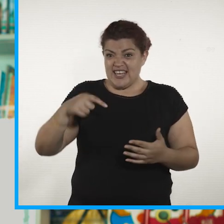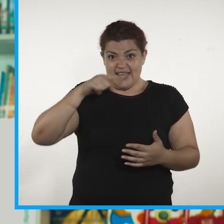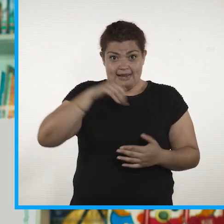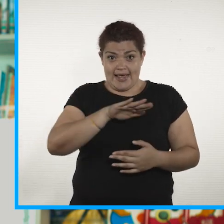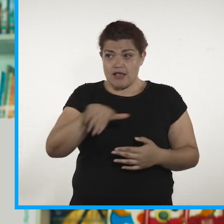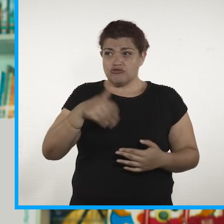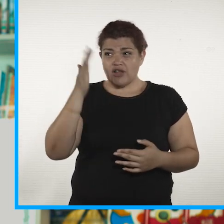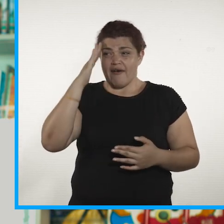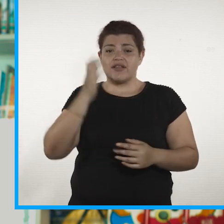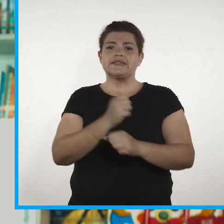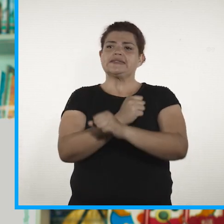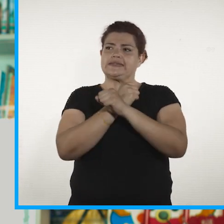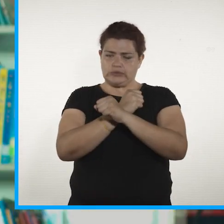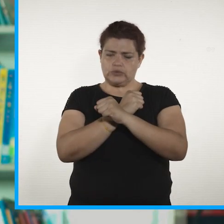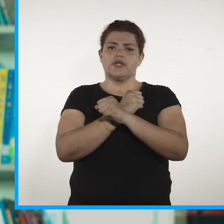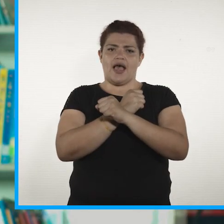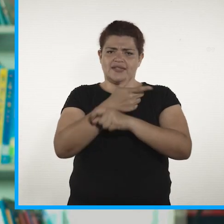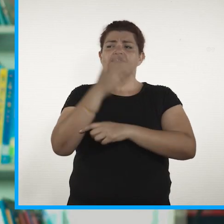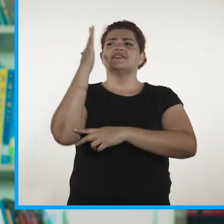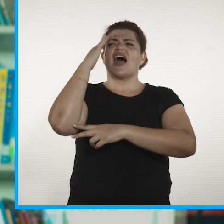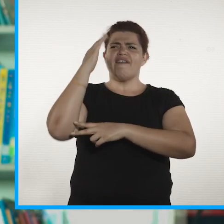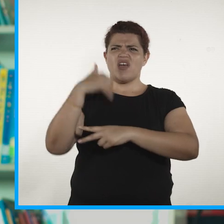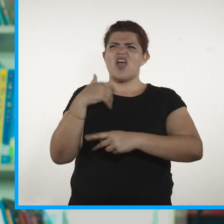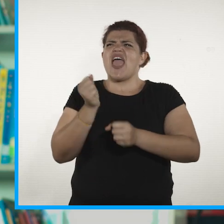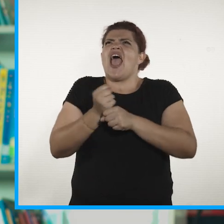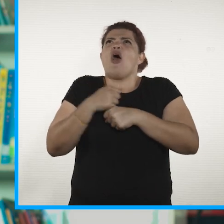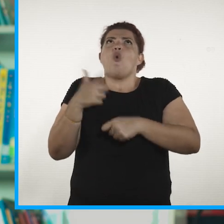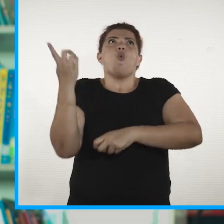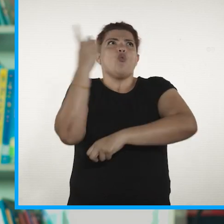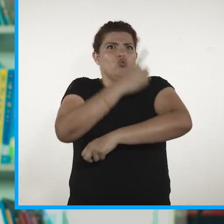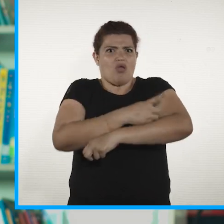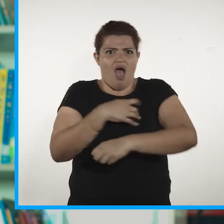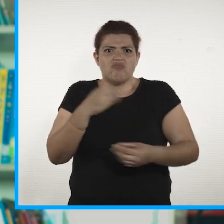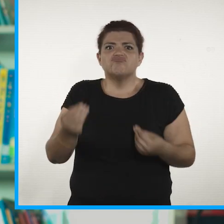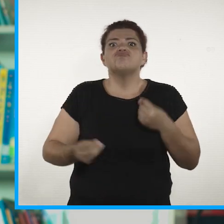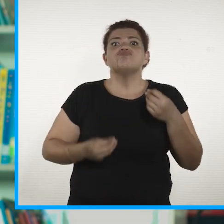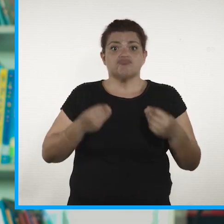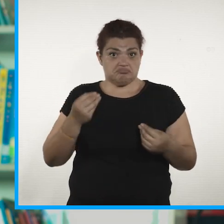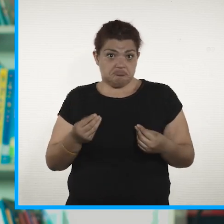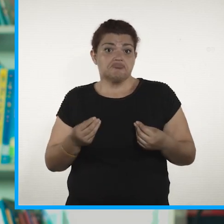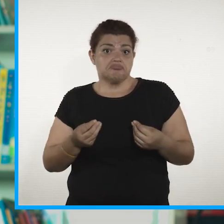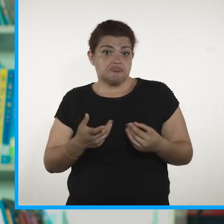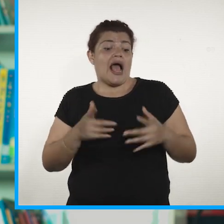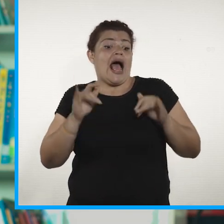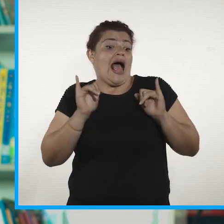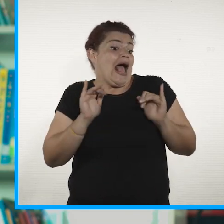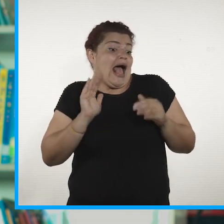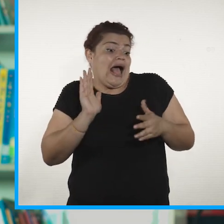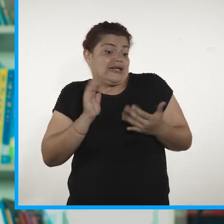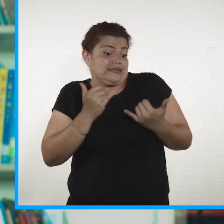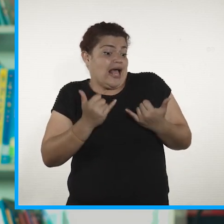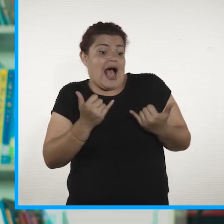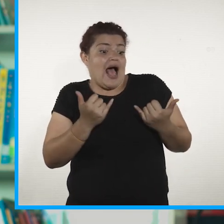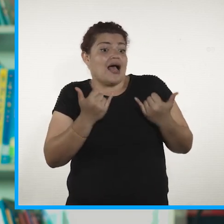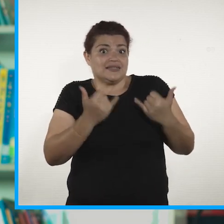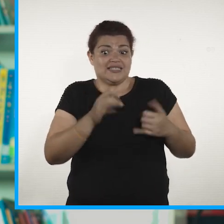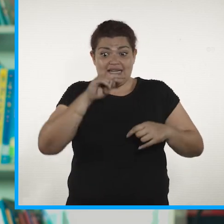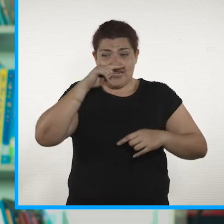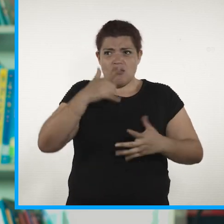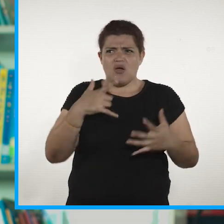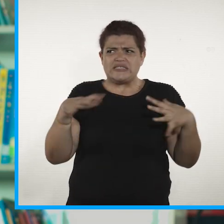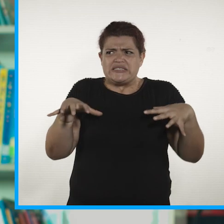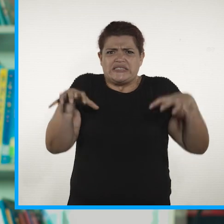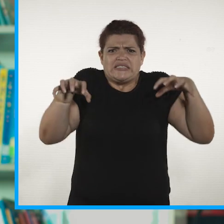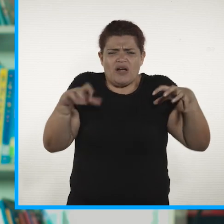generan los niños y las niñas es seguridad. Esto va a hacer que él sepa qué es lo que va a pasar en un día y así en ningún